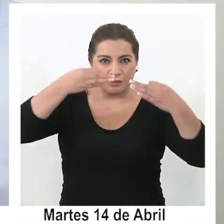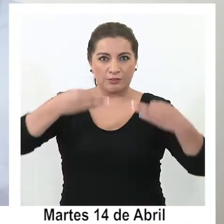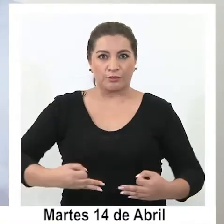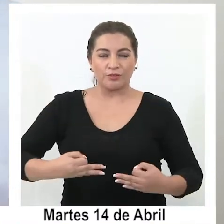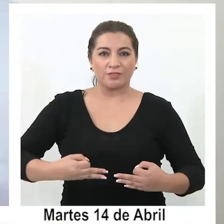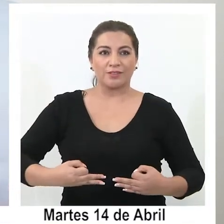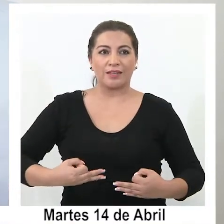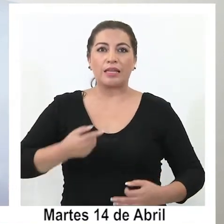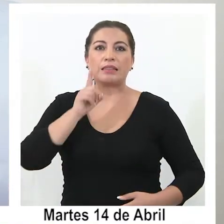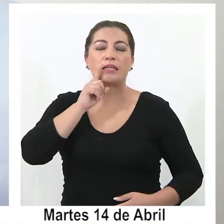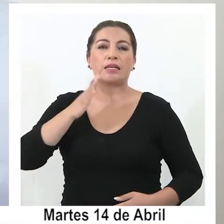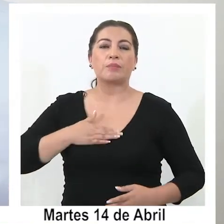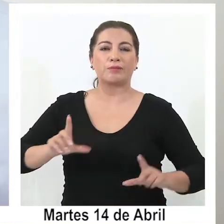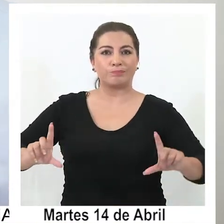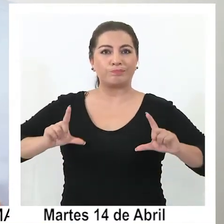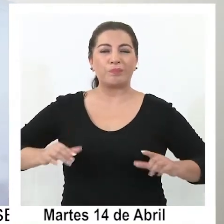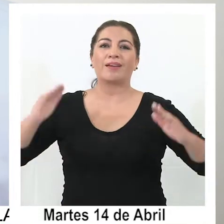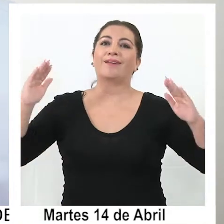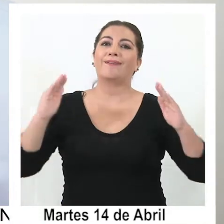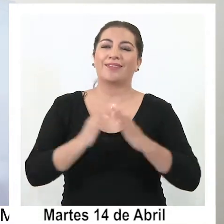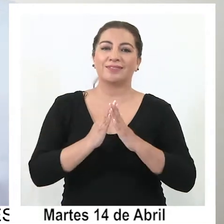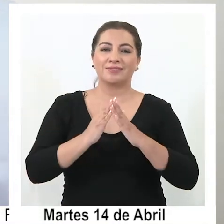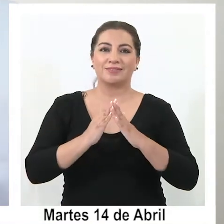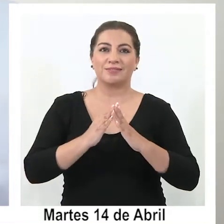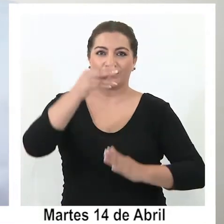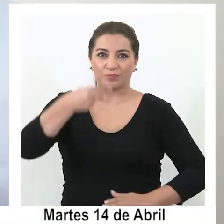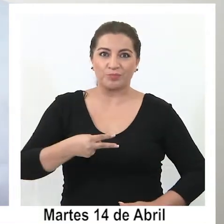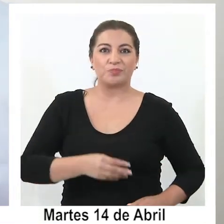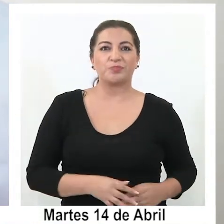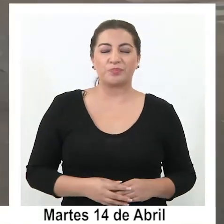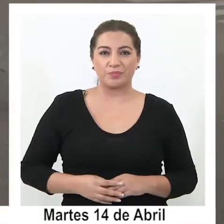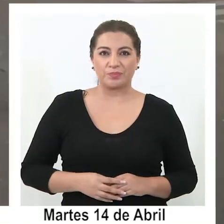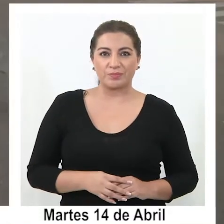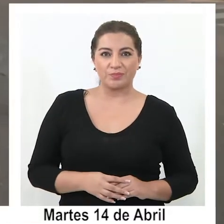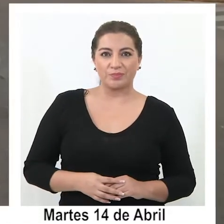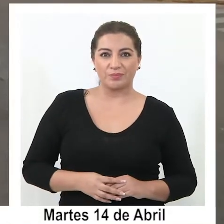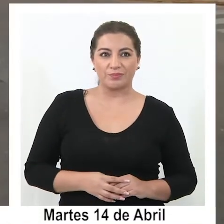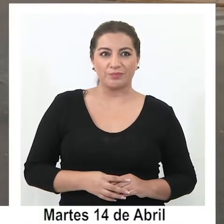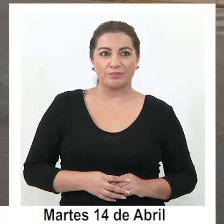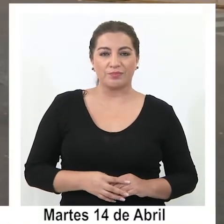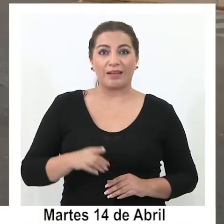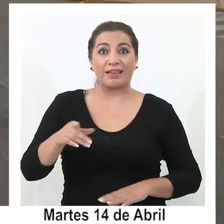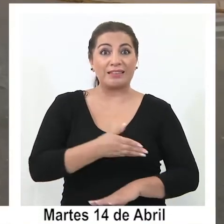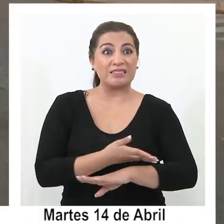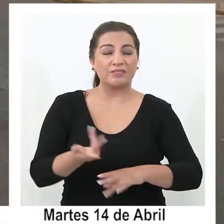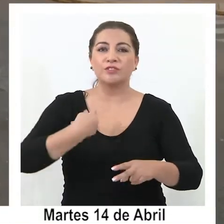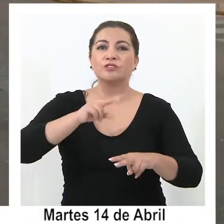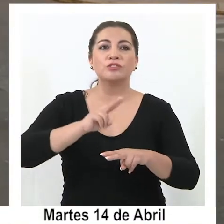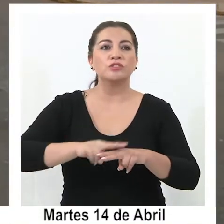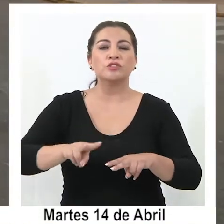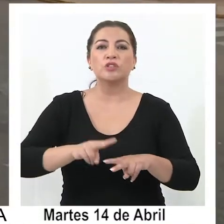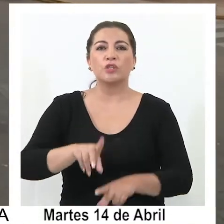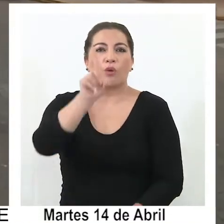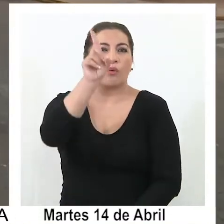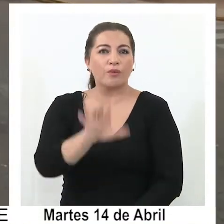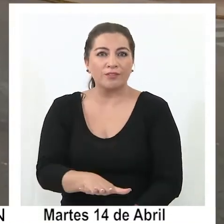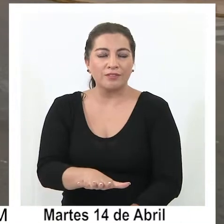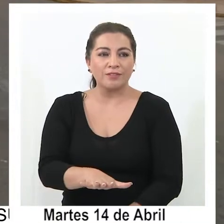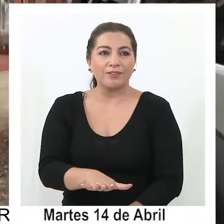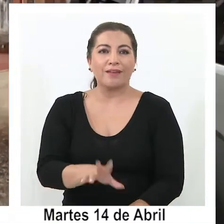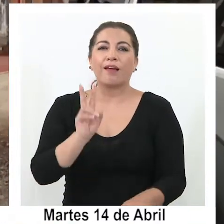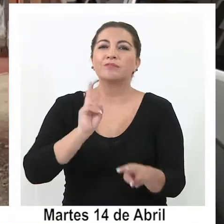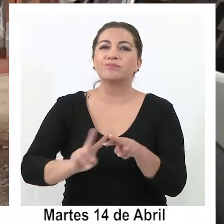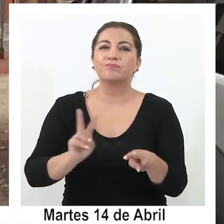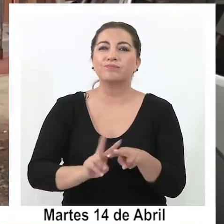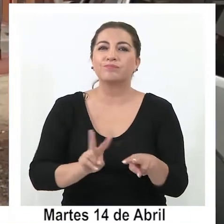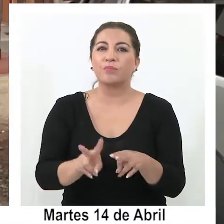y la certeza de tener su título jurídico que garantiza la propiedad de su inmueble. Este servicio se aplica en forma excepcional y busca